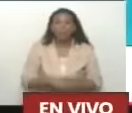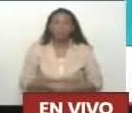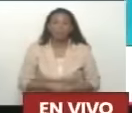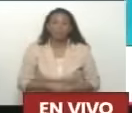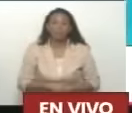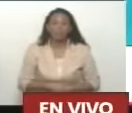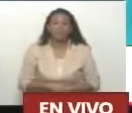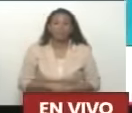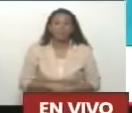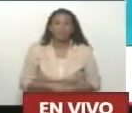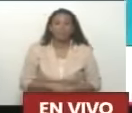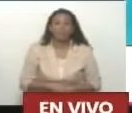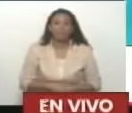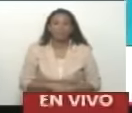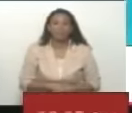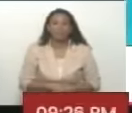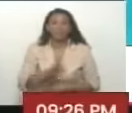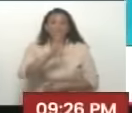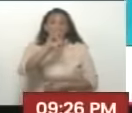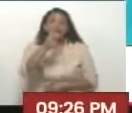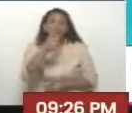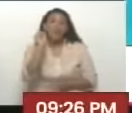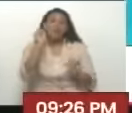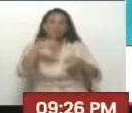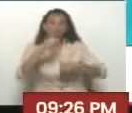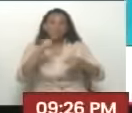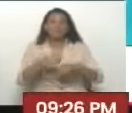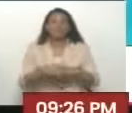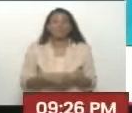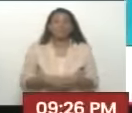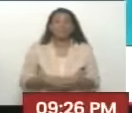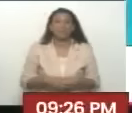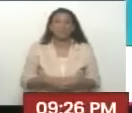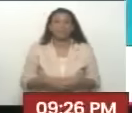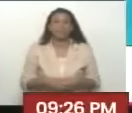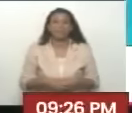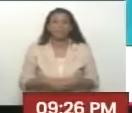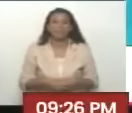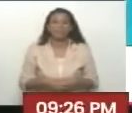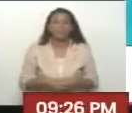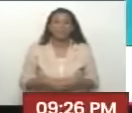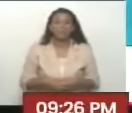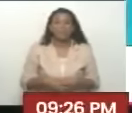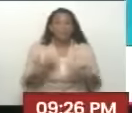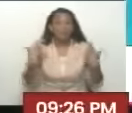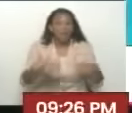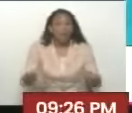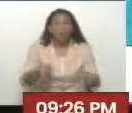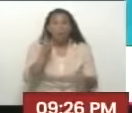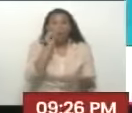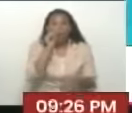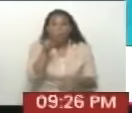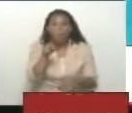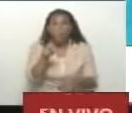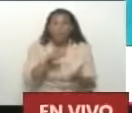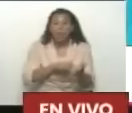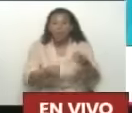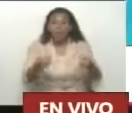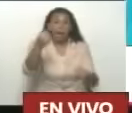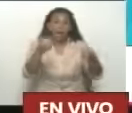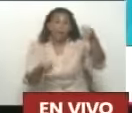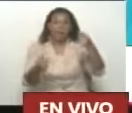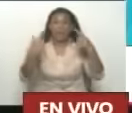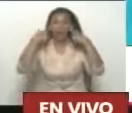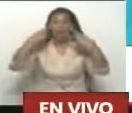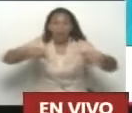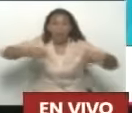Bueno, aquí está que 5G que se revienta, como dice. Porque el tipo, el tipo va en un carro y mira cómo se